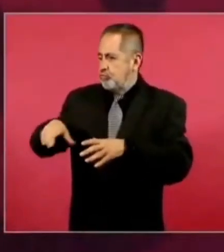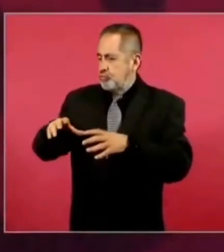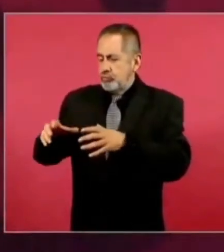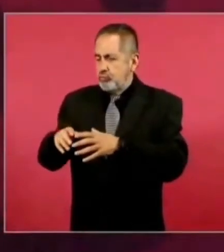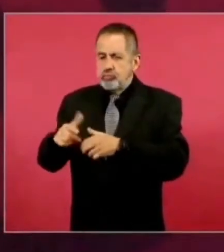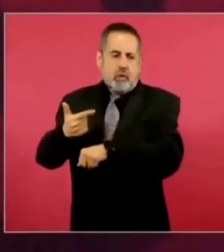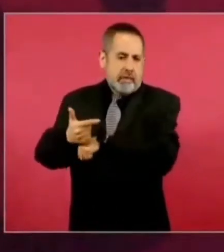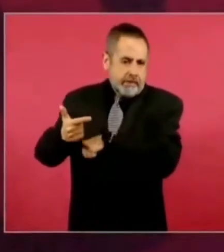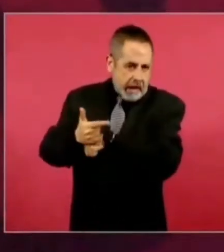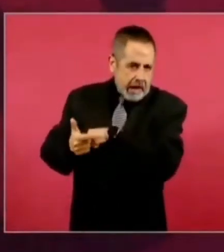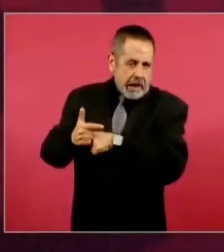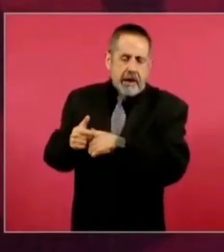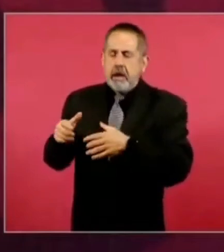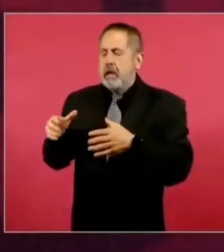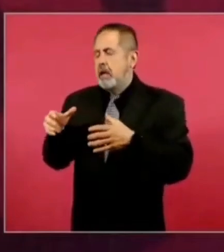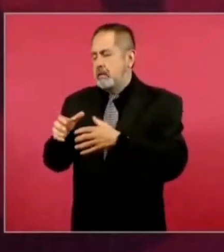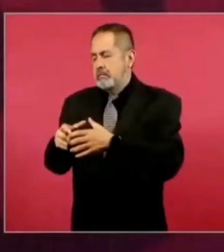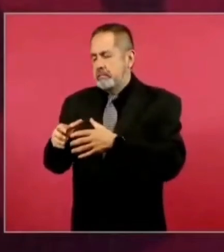guatemaltecos,